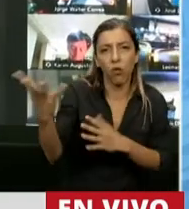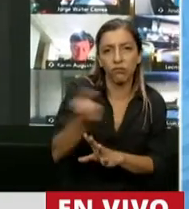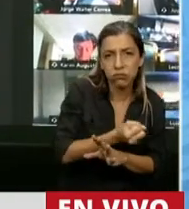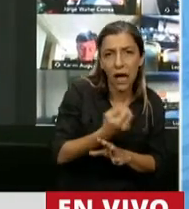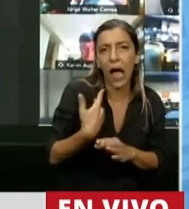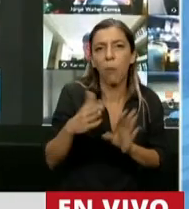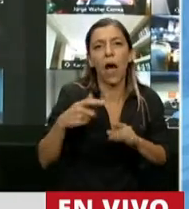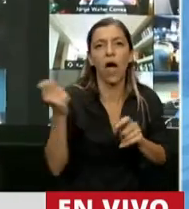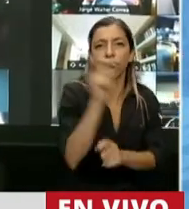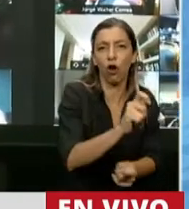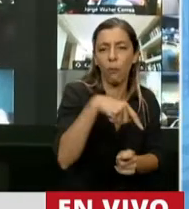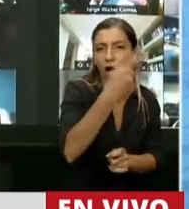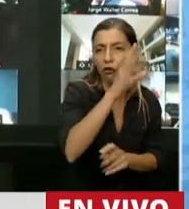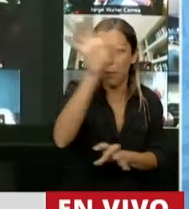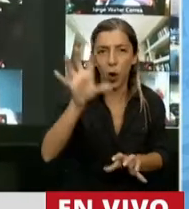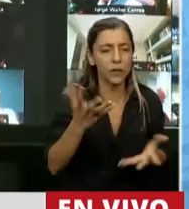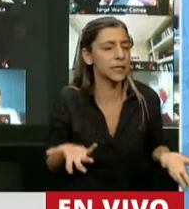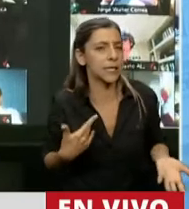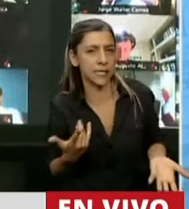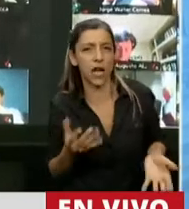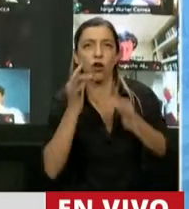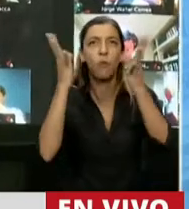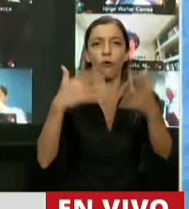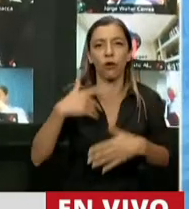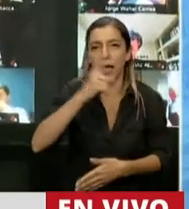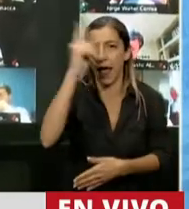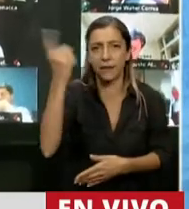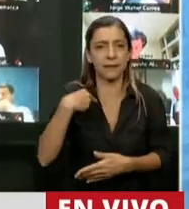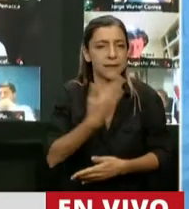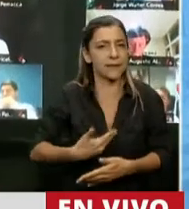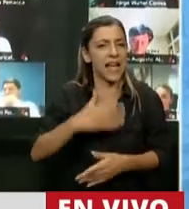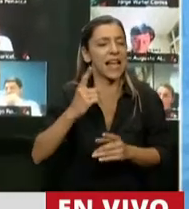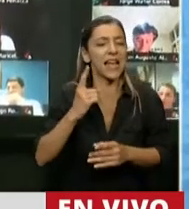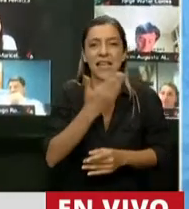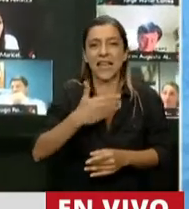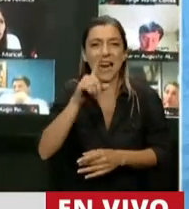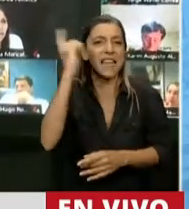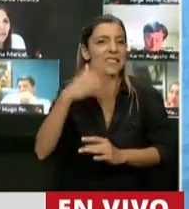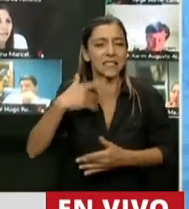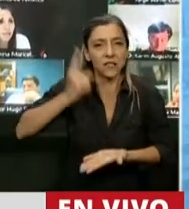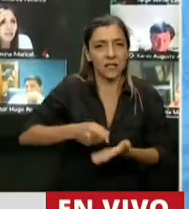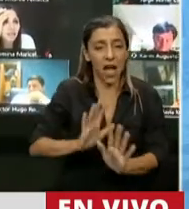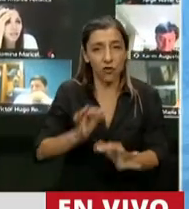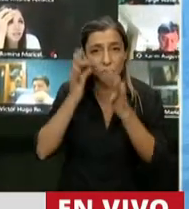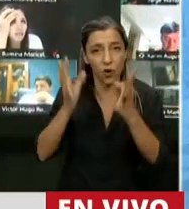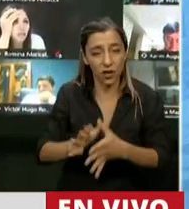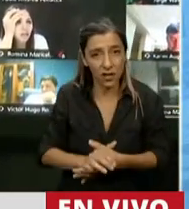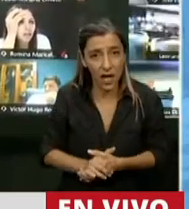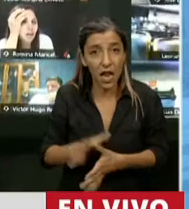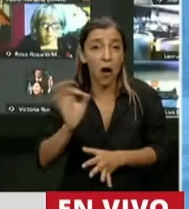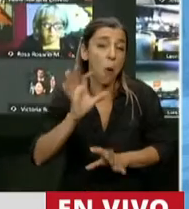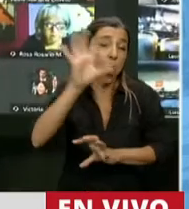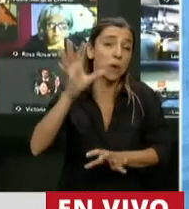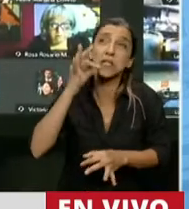coparticipación a una provincia a la que se le ocurra a la nación para quedárselo en la nación o para dárselos a la provincia que se le